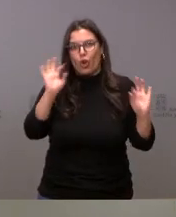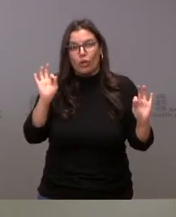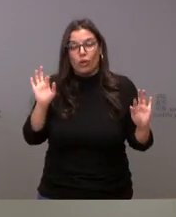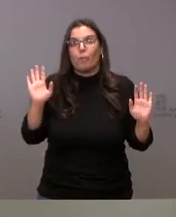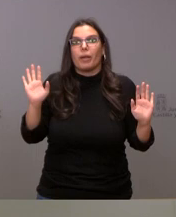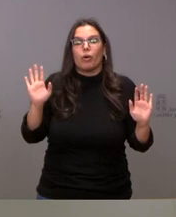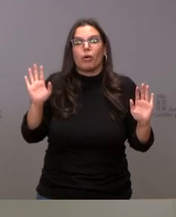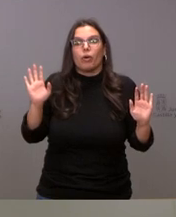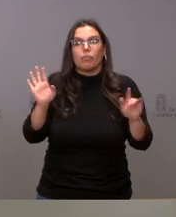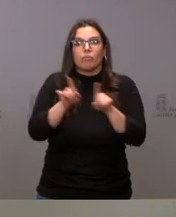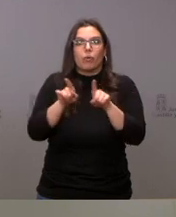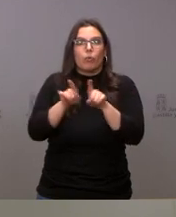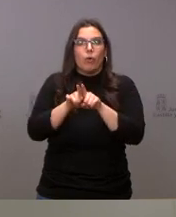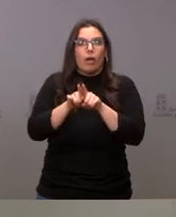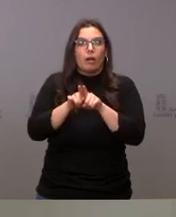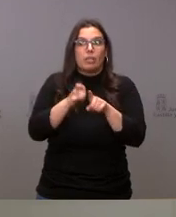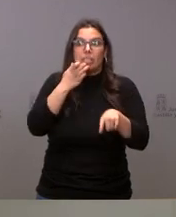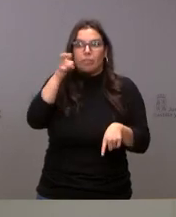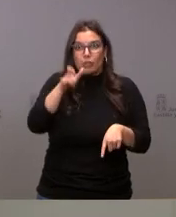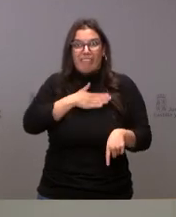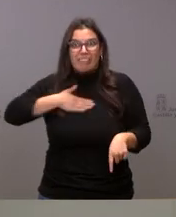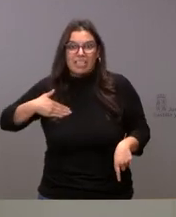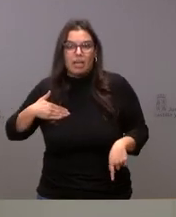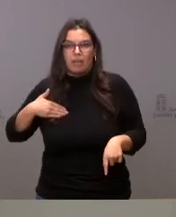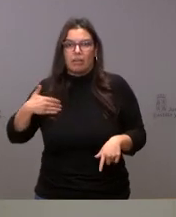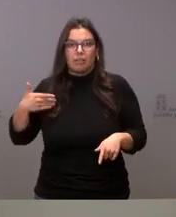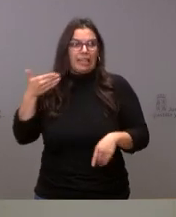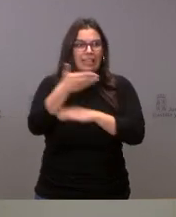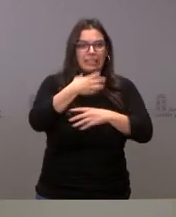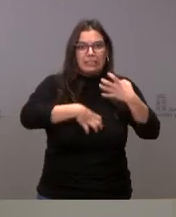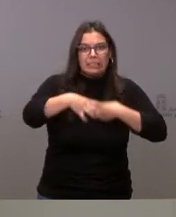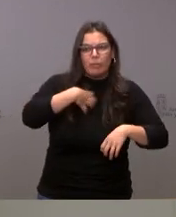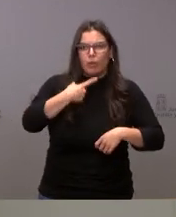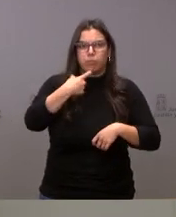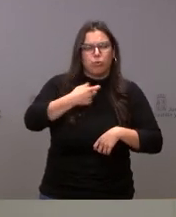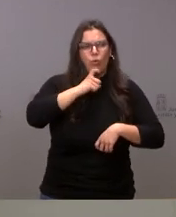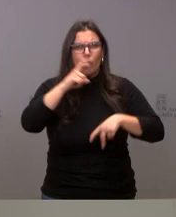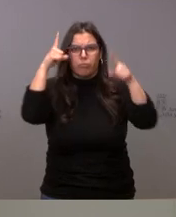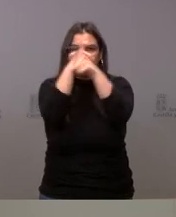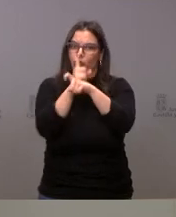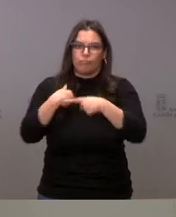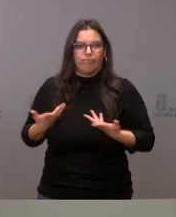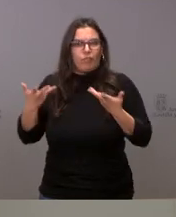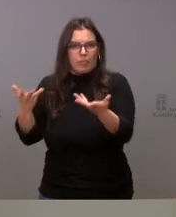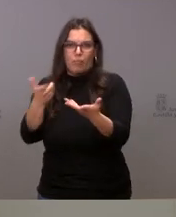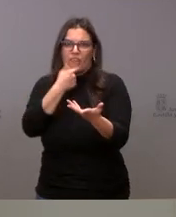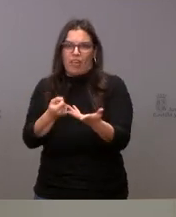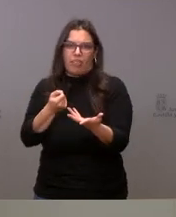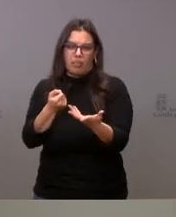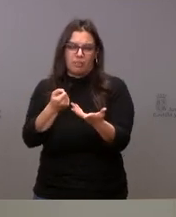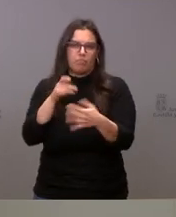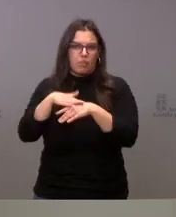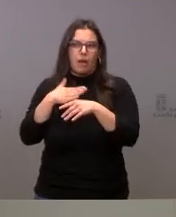que no vamos a hacer es que cualquier persona que quiera ejercer su derecho a voto tenga dificultades para hacerlo y ahí es donde va a estar la Junta de Castilla y León